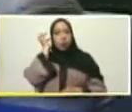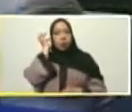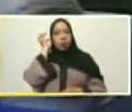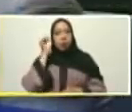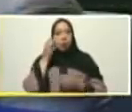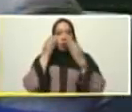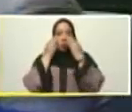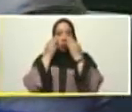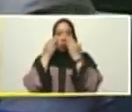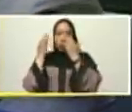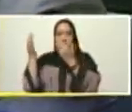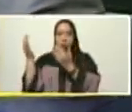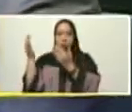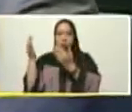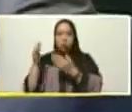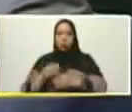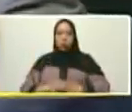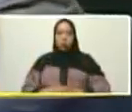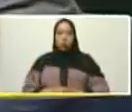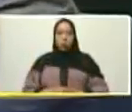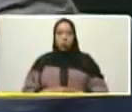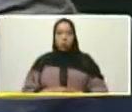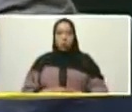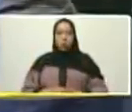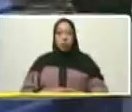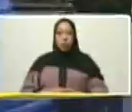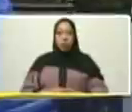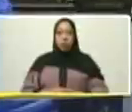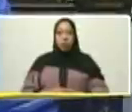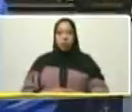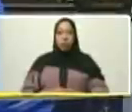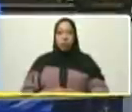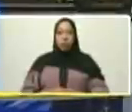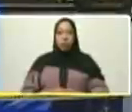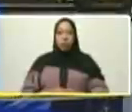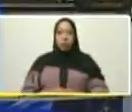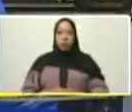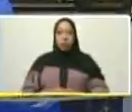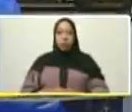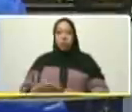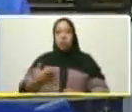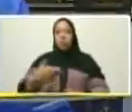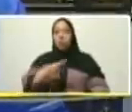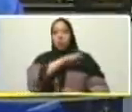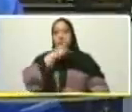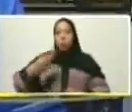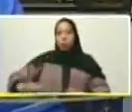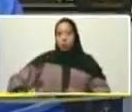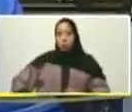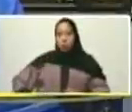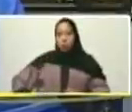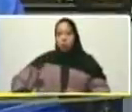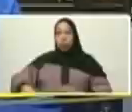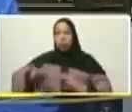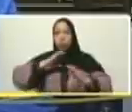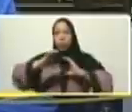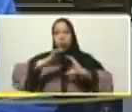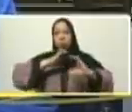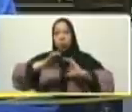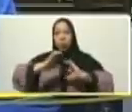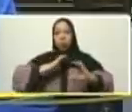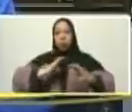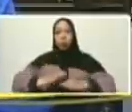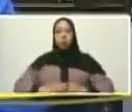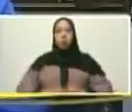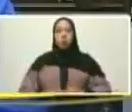Alfred Nazaret Ñañez y bueno los vicepresidentes que ya he saludado importante porque estamos